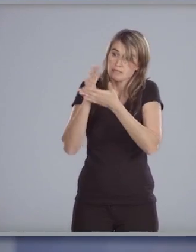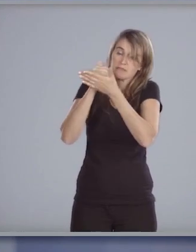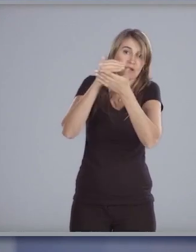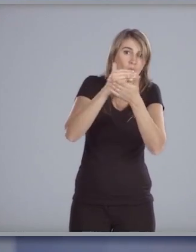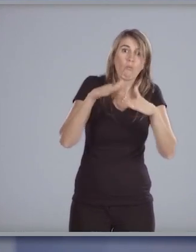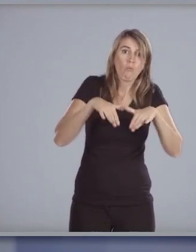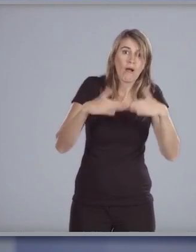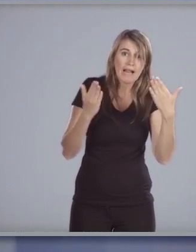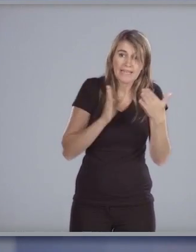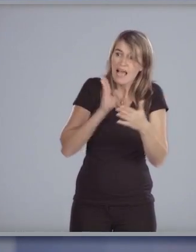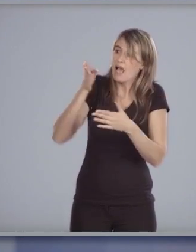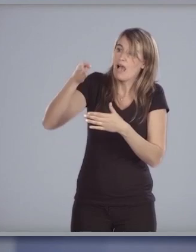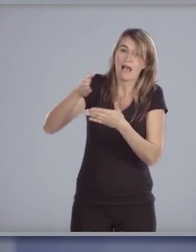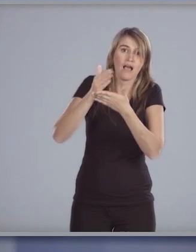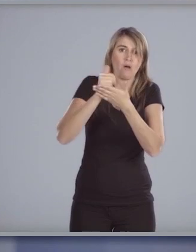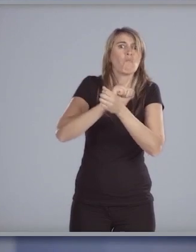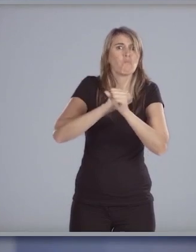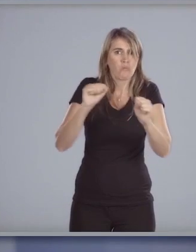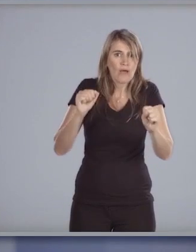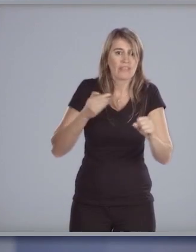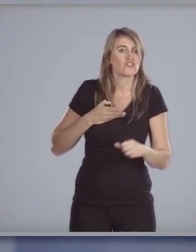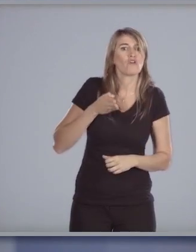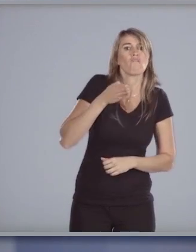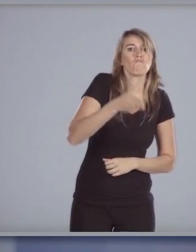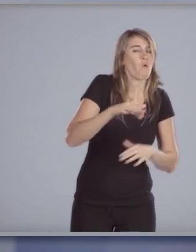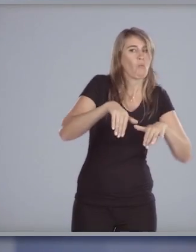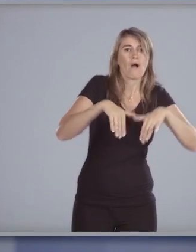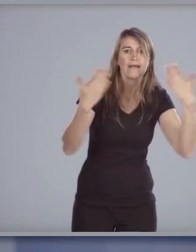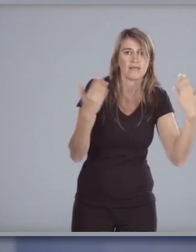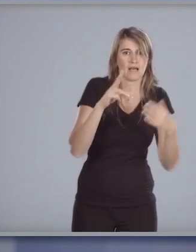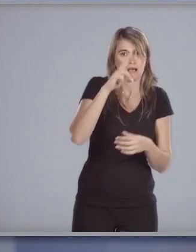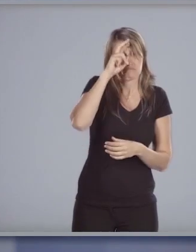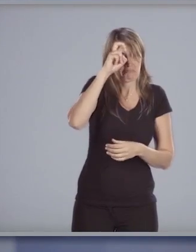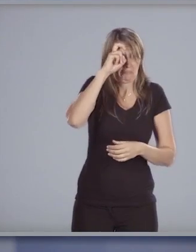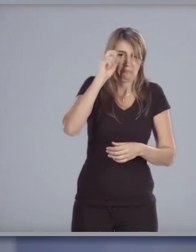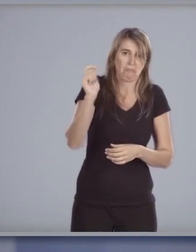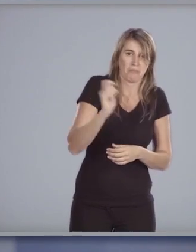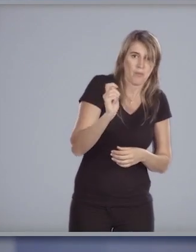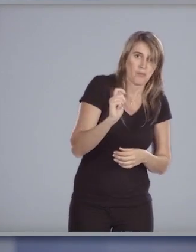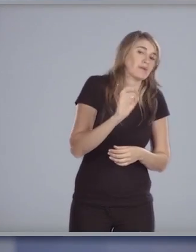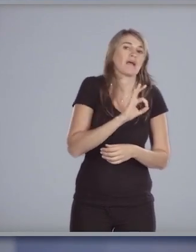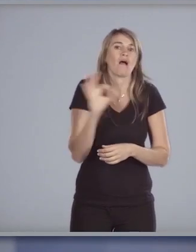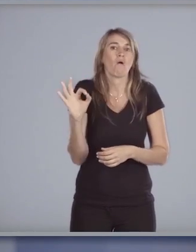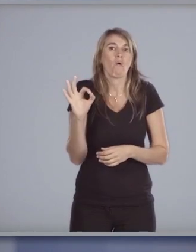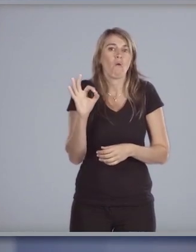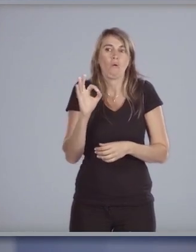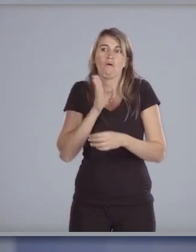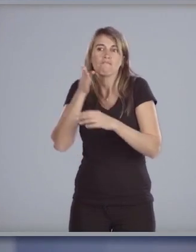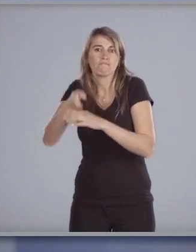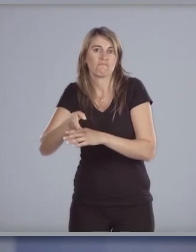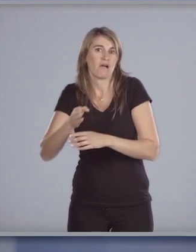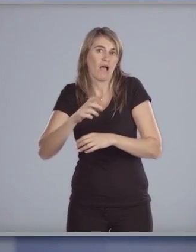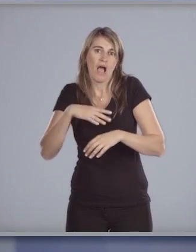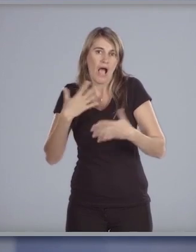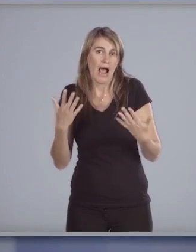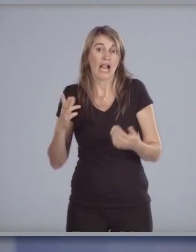resida ella tendrá derecho de concurrir a cualquier institución de salud pública o